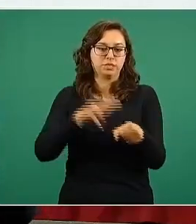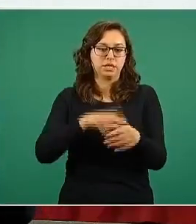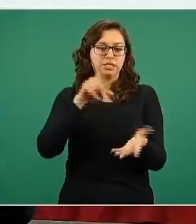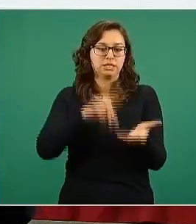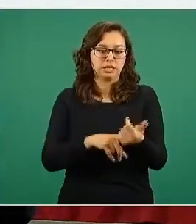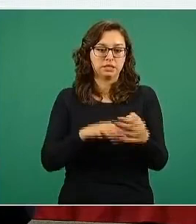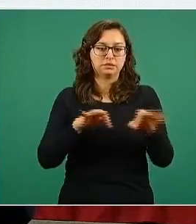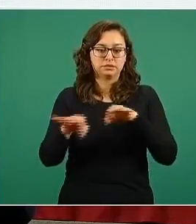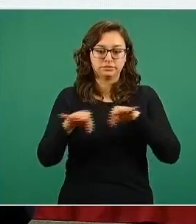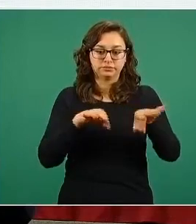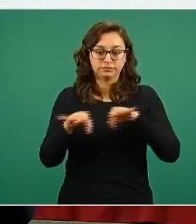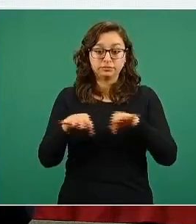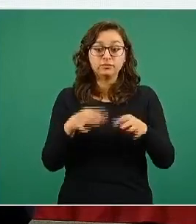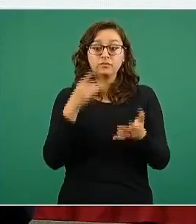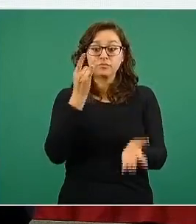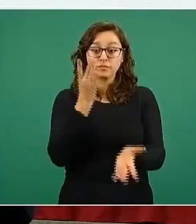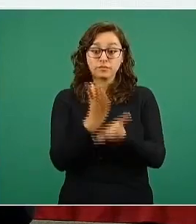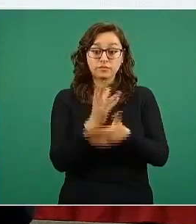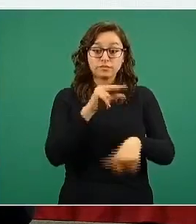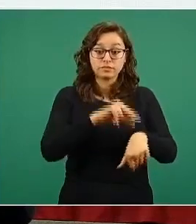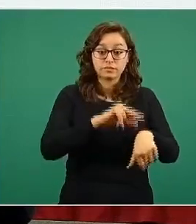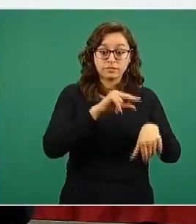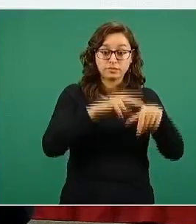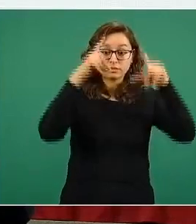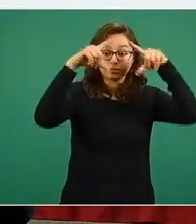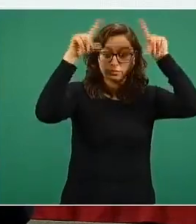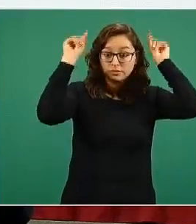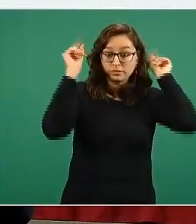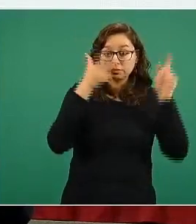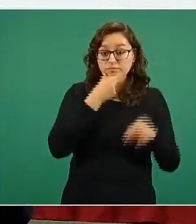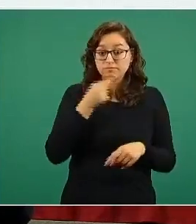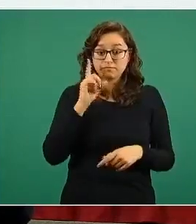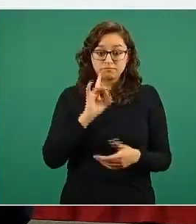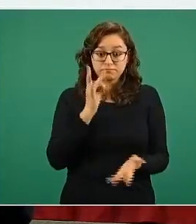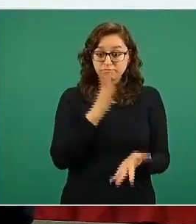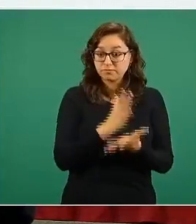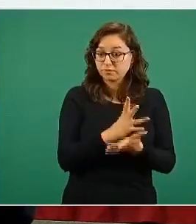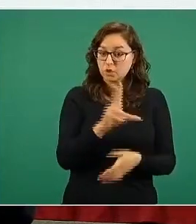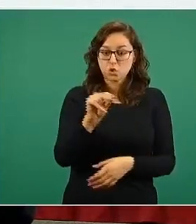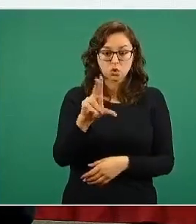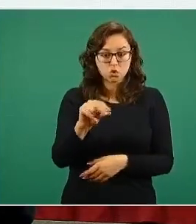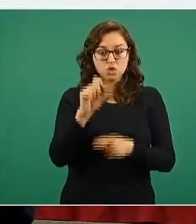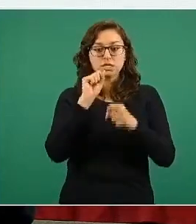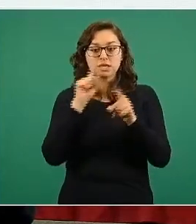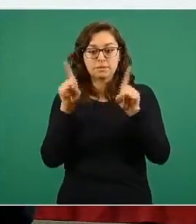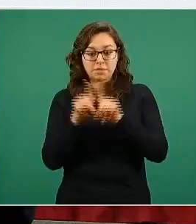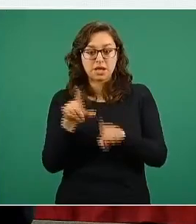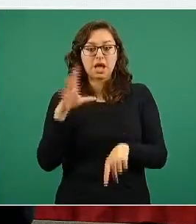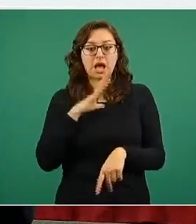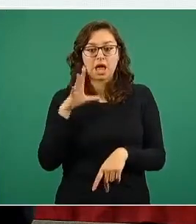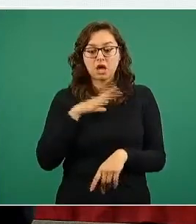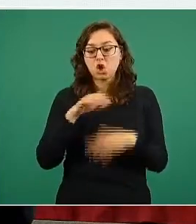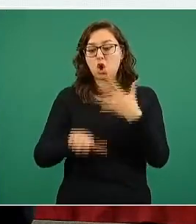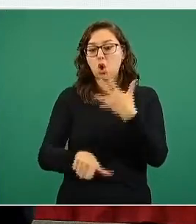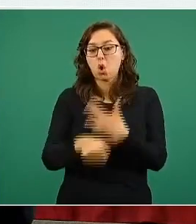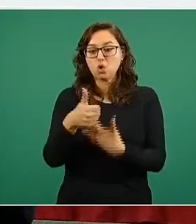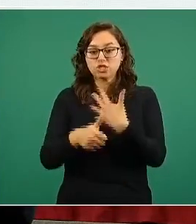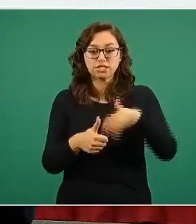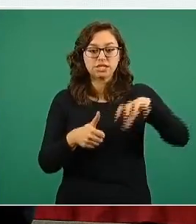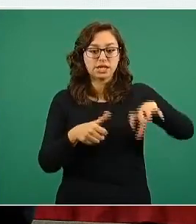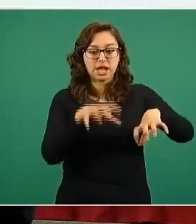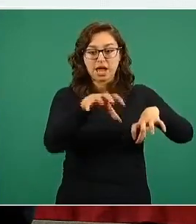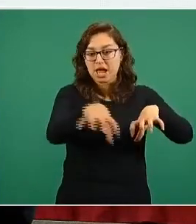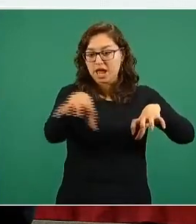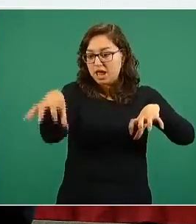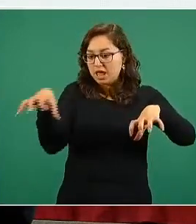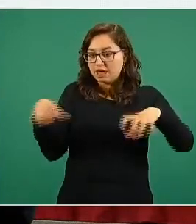restringe a médicas y enfermeros y médicos y enfermeras, sino que incluye 11 categorías laborales de todo el